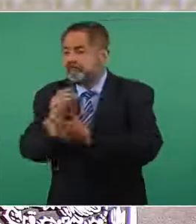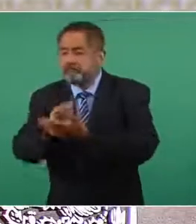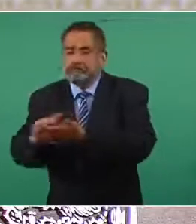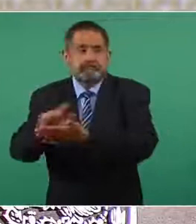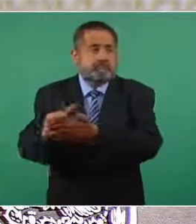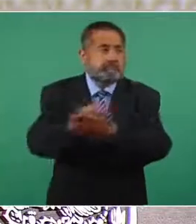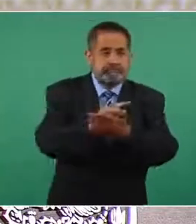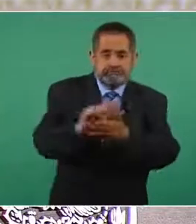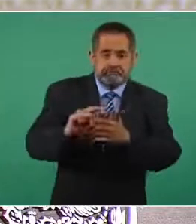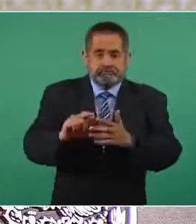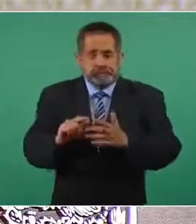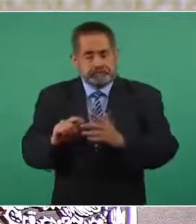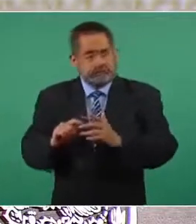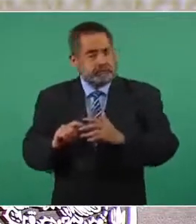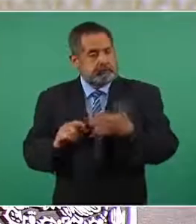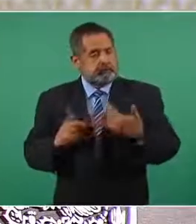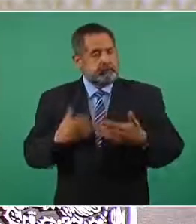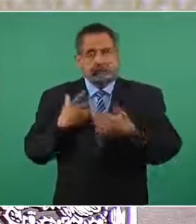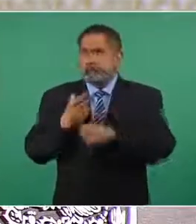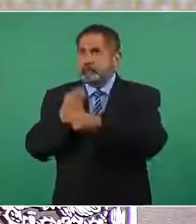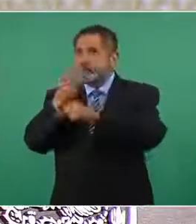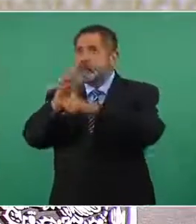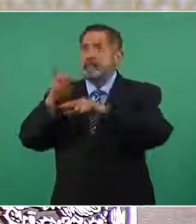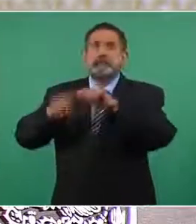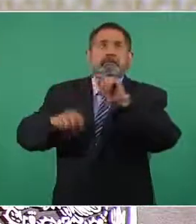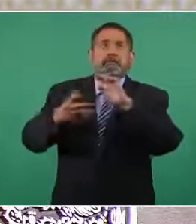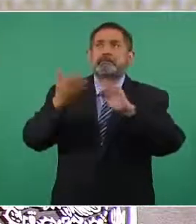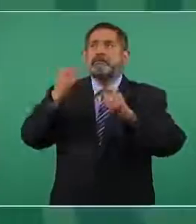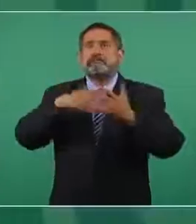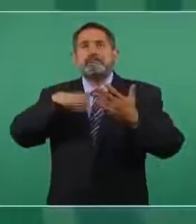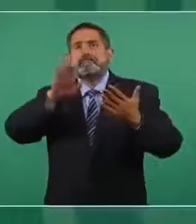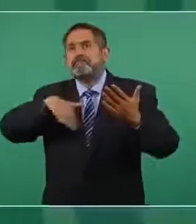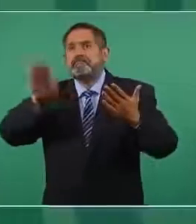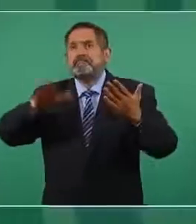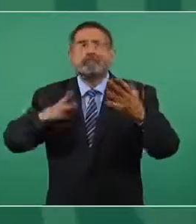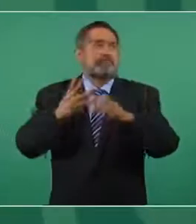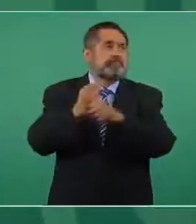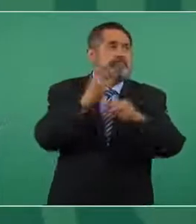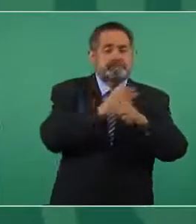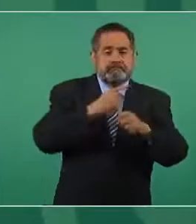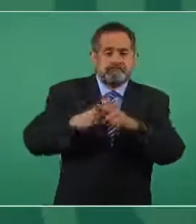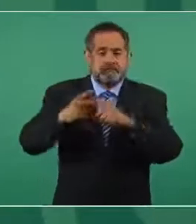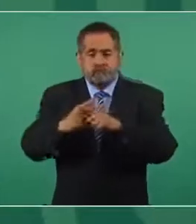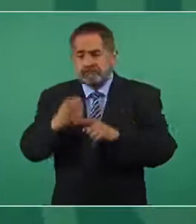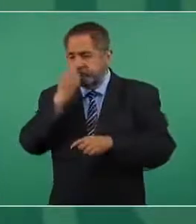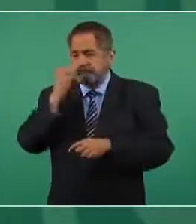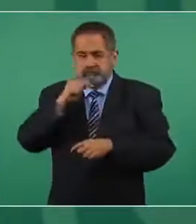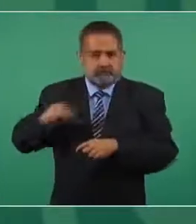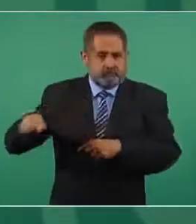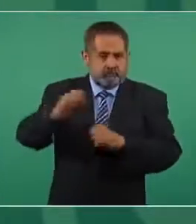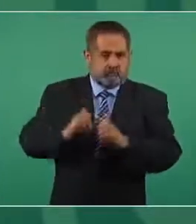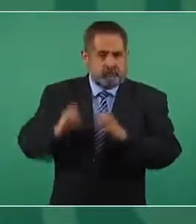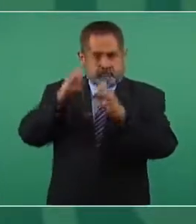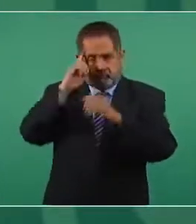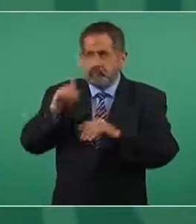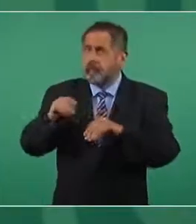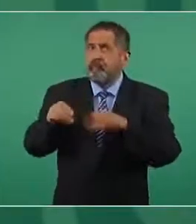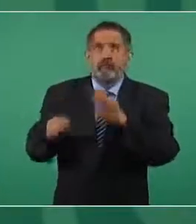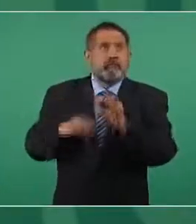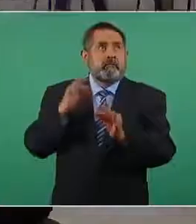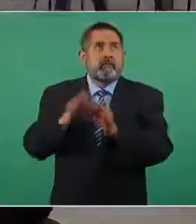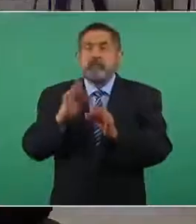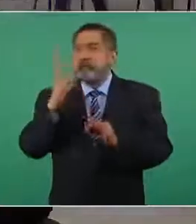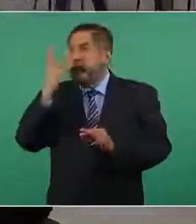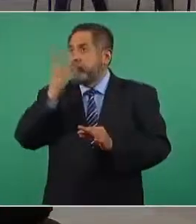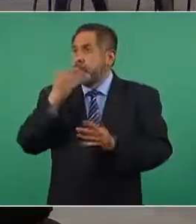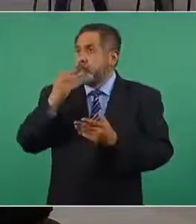precisamente arreglando y están escombrando y están pintando las instituciones para dejar algo bueno y bonito en